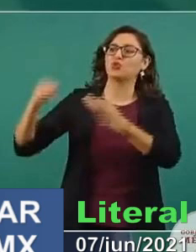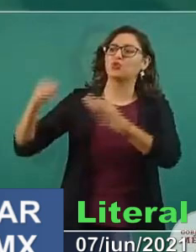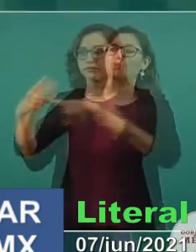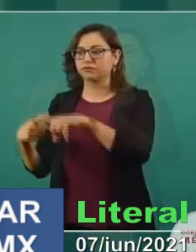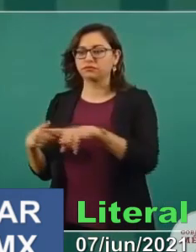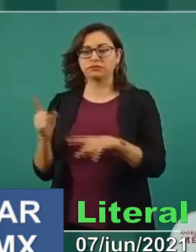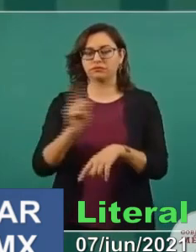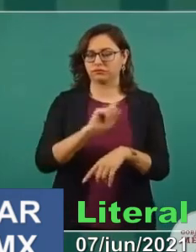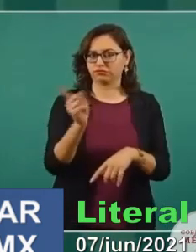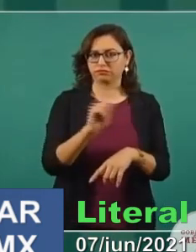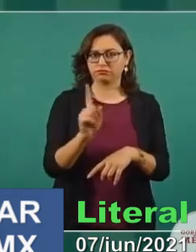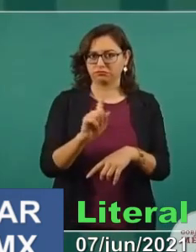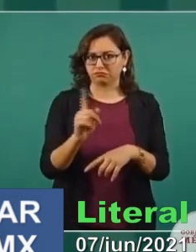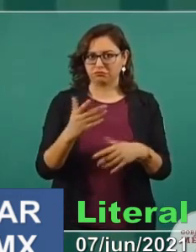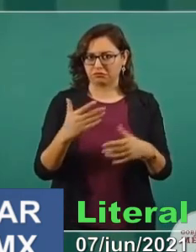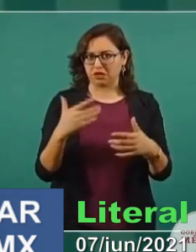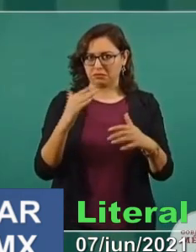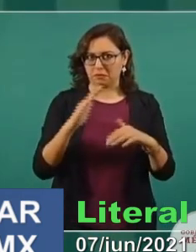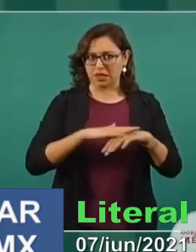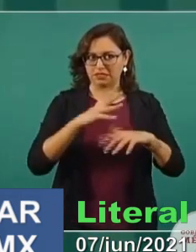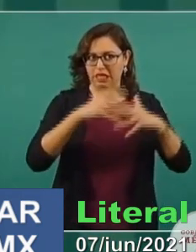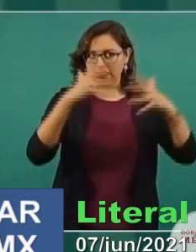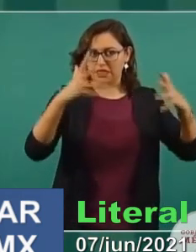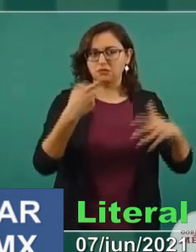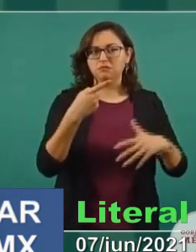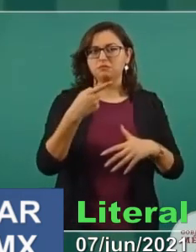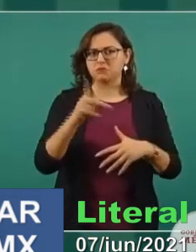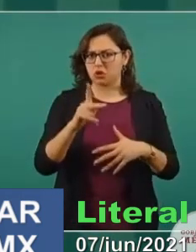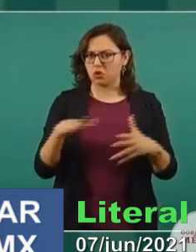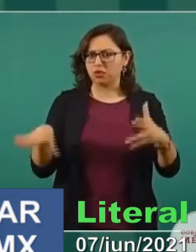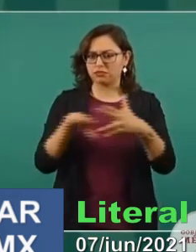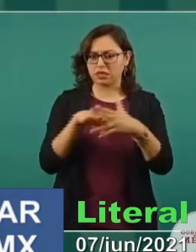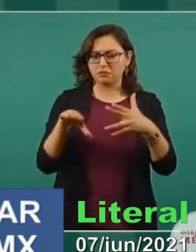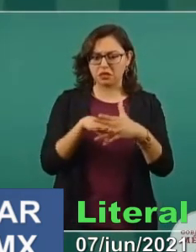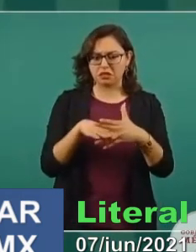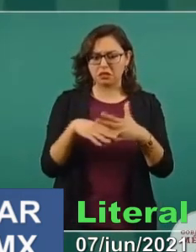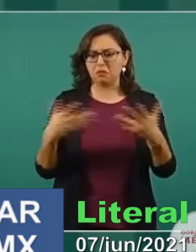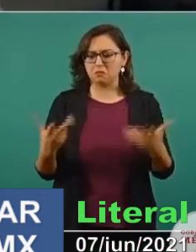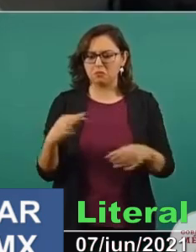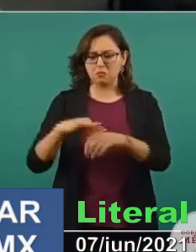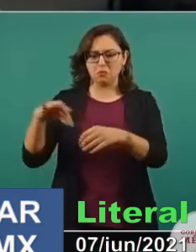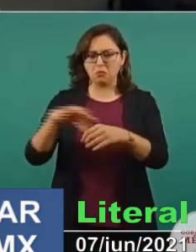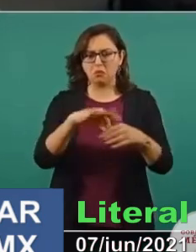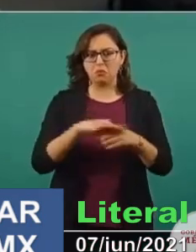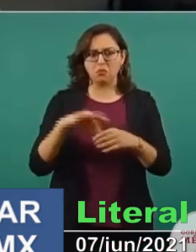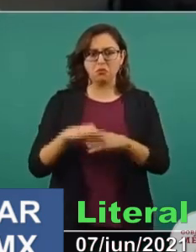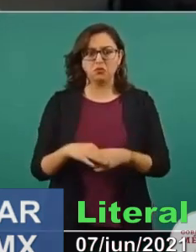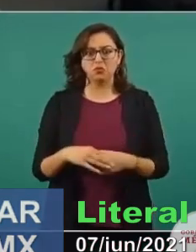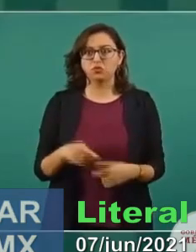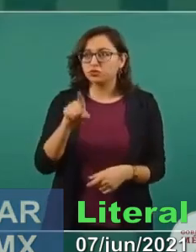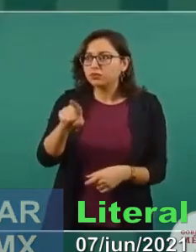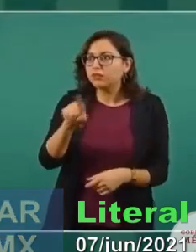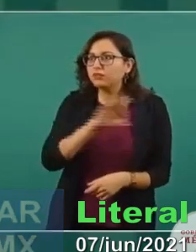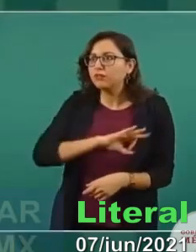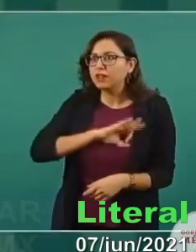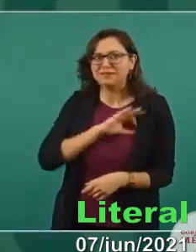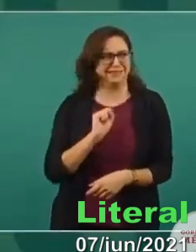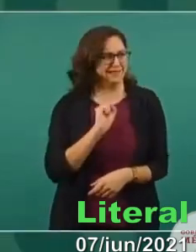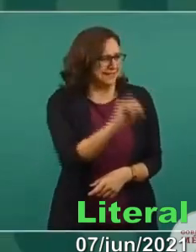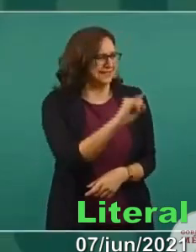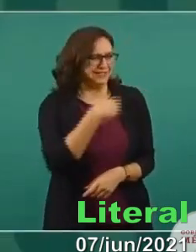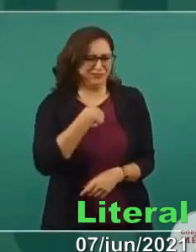Pero fue muy buena elección, la verdad, estoy muy contento. Está feliz. Feliz, feliz. le nota. Feliz, pero